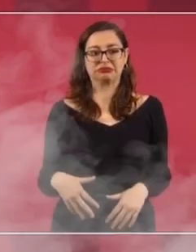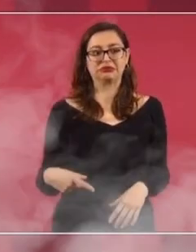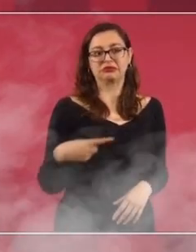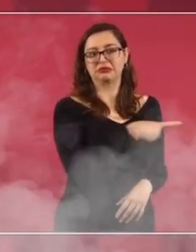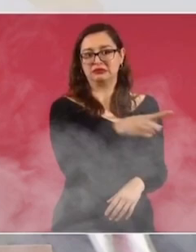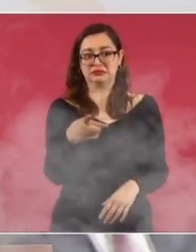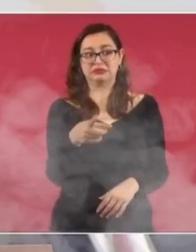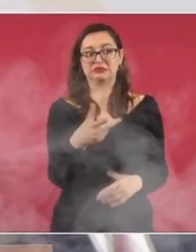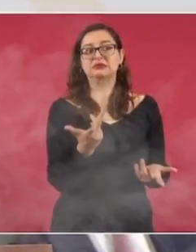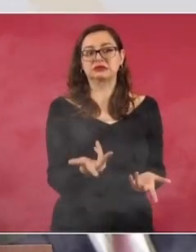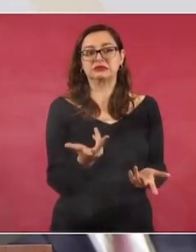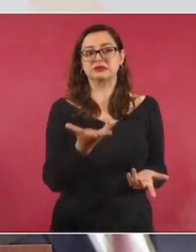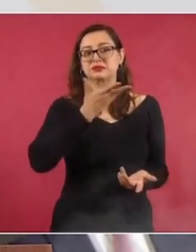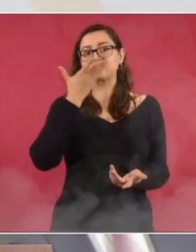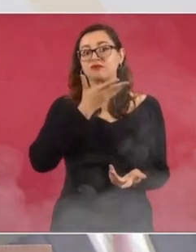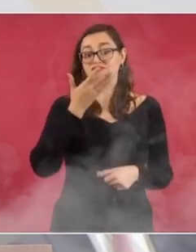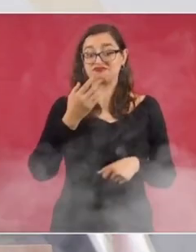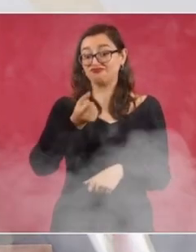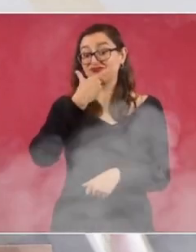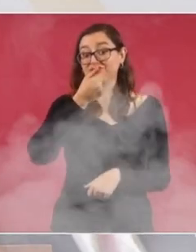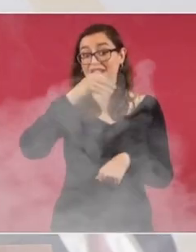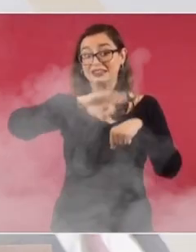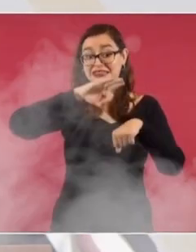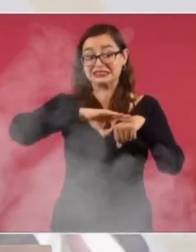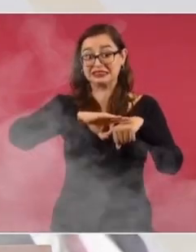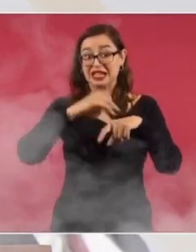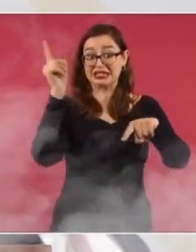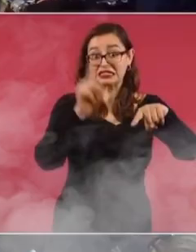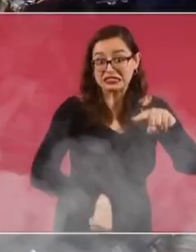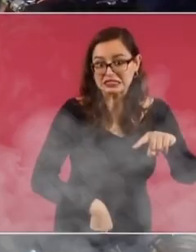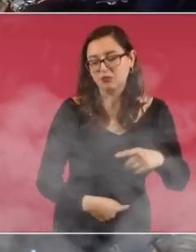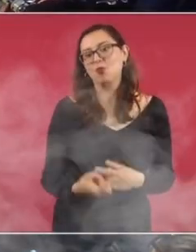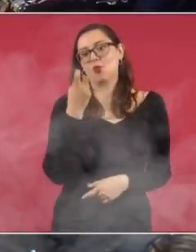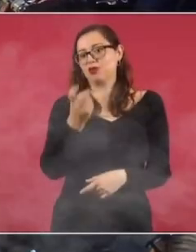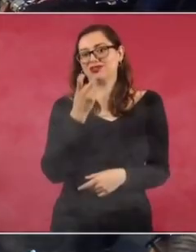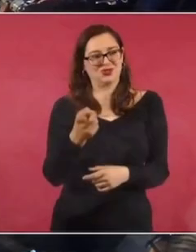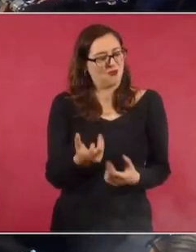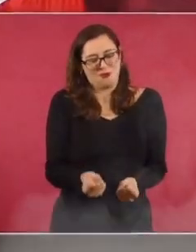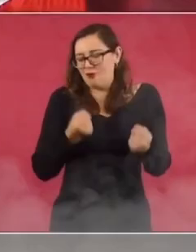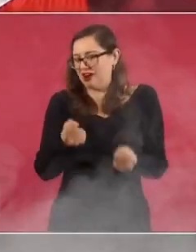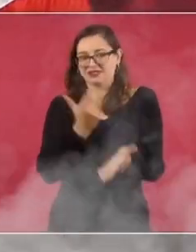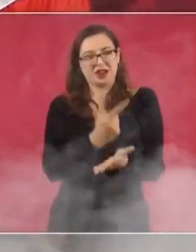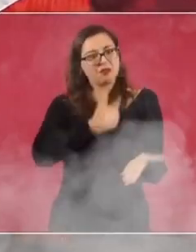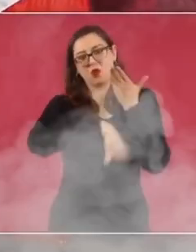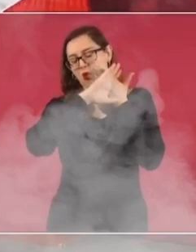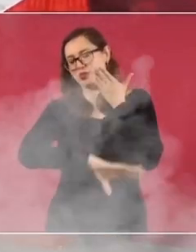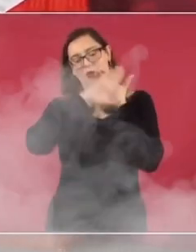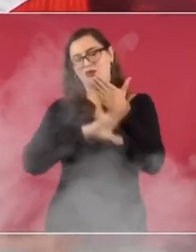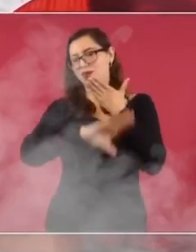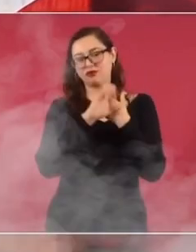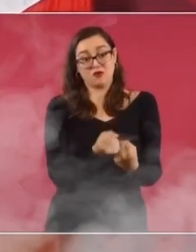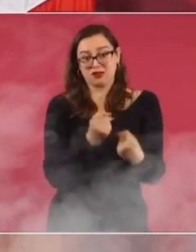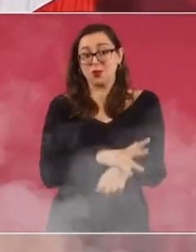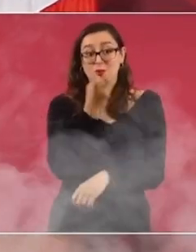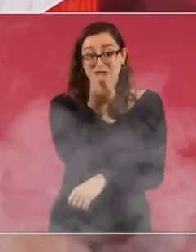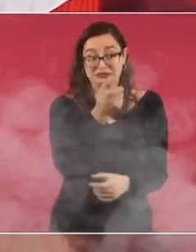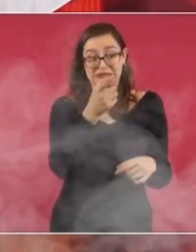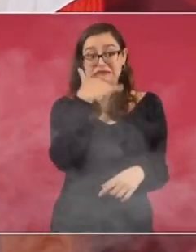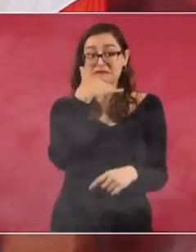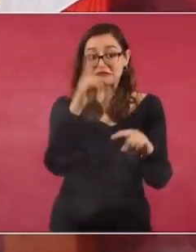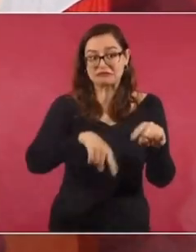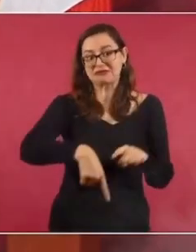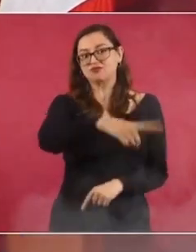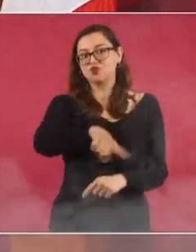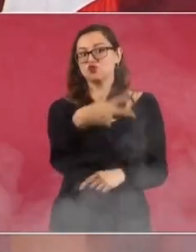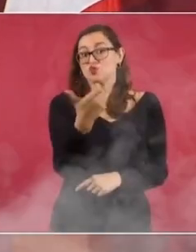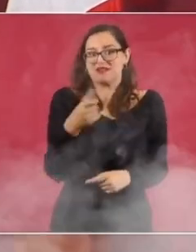sobre la venta de los medicamentos y todos los movimientos y medios por los